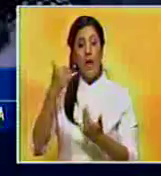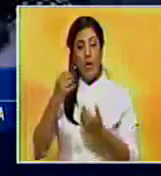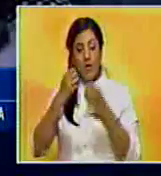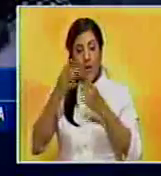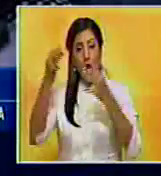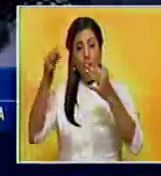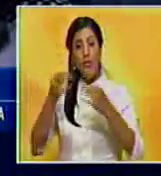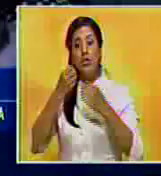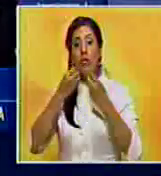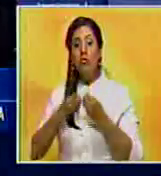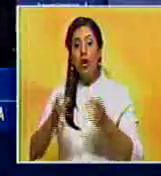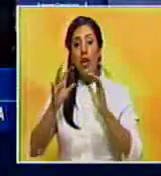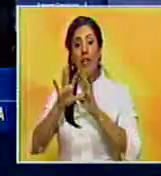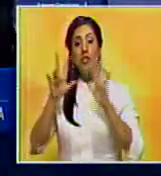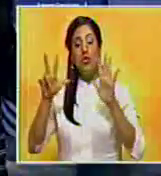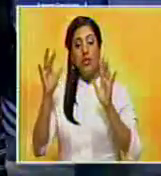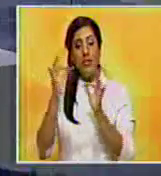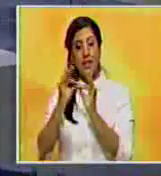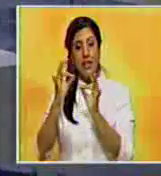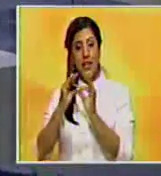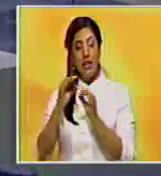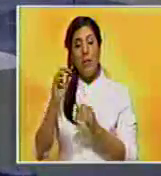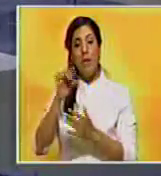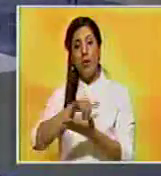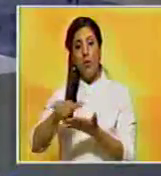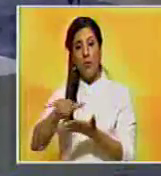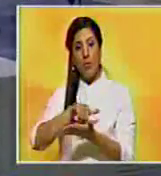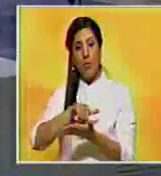lanzará formalmente el próximo 18 de septiembre en Nueva York.